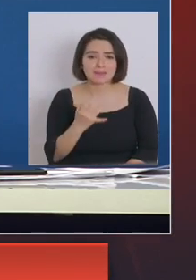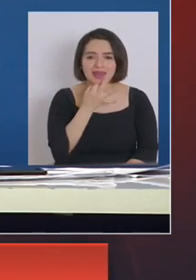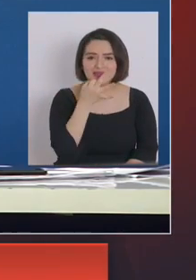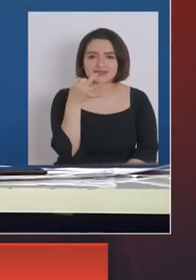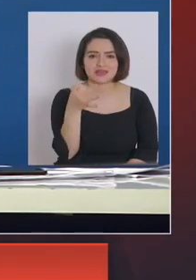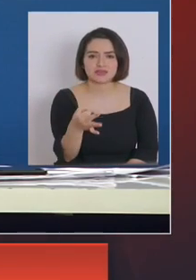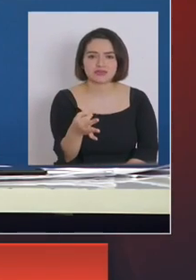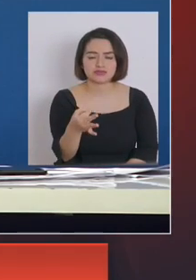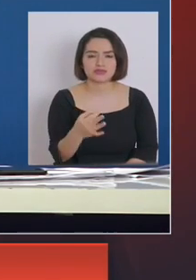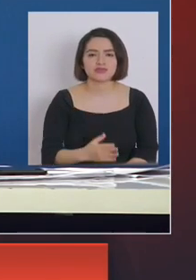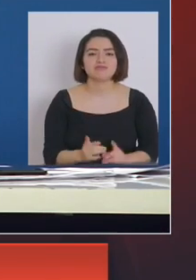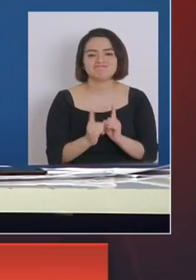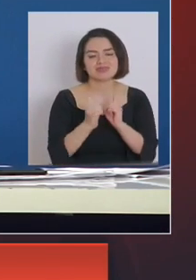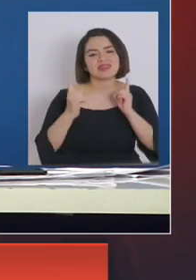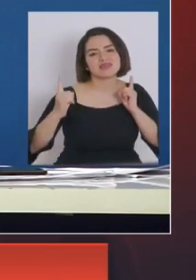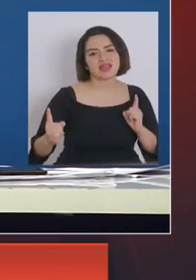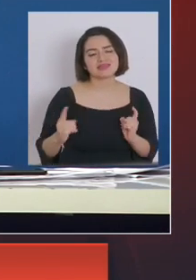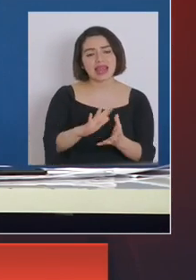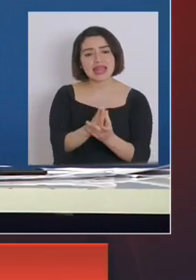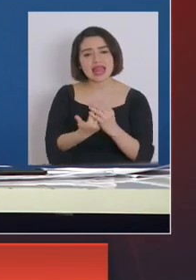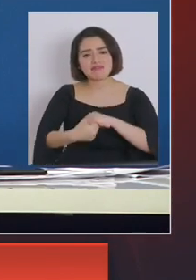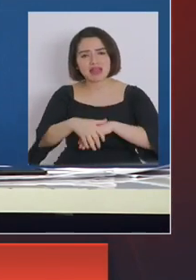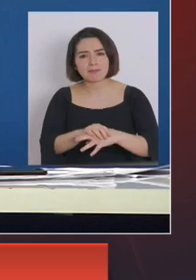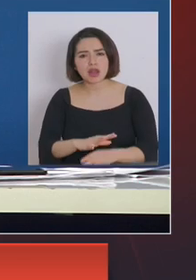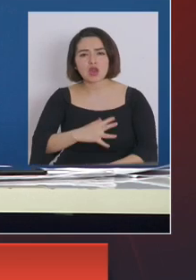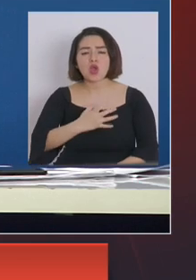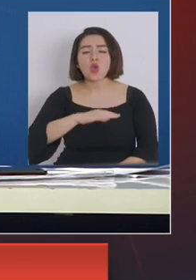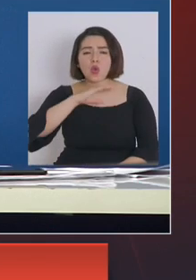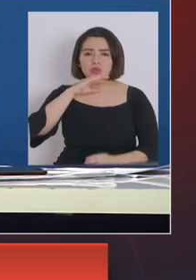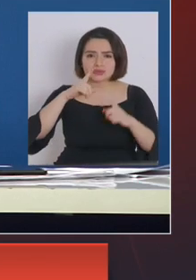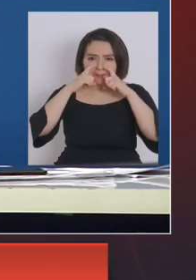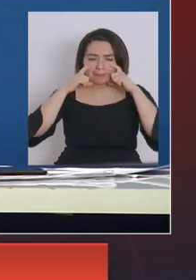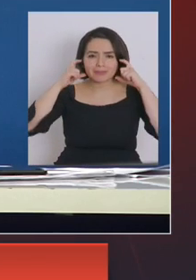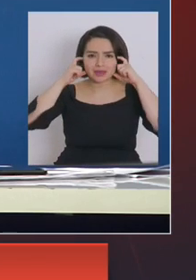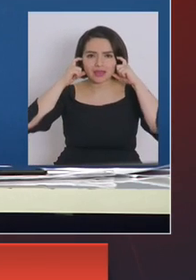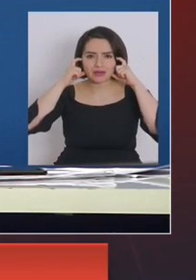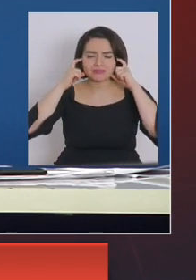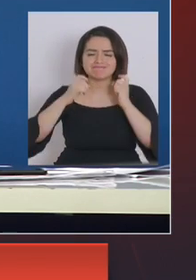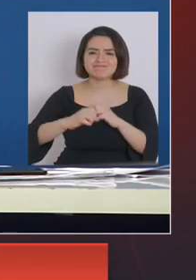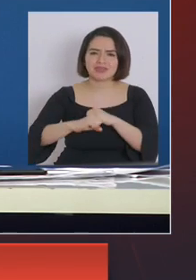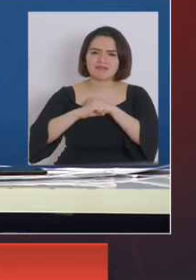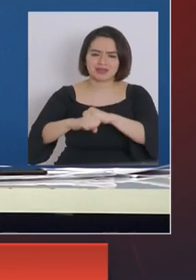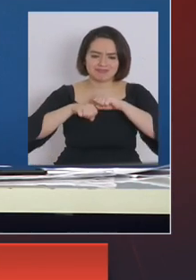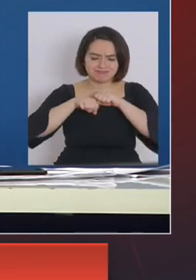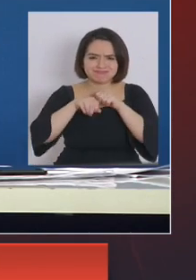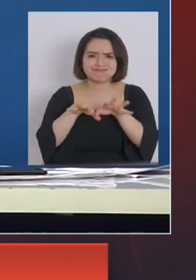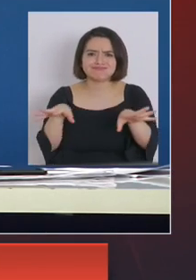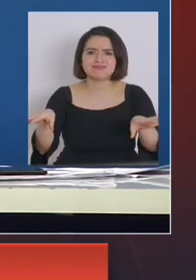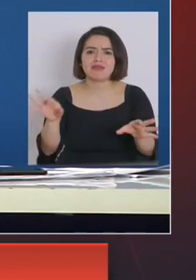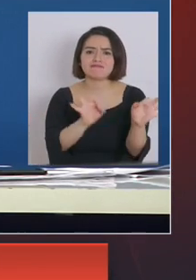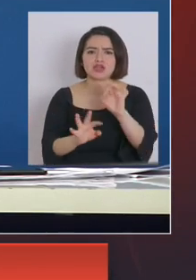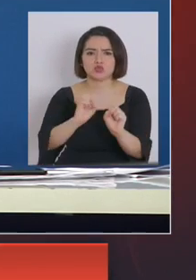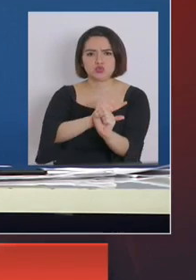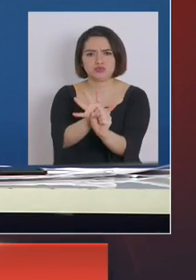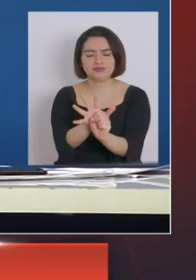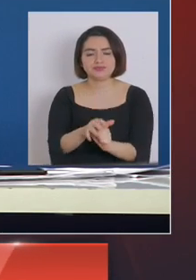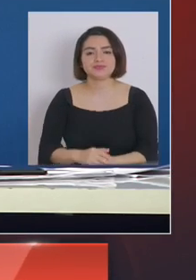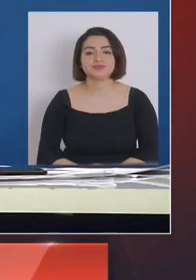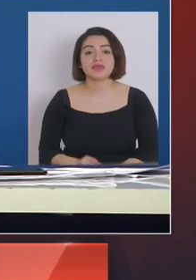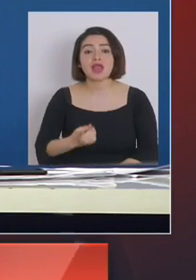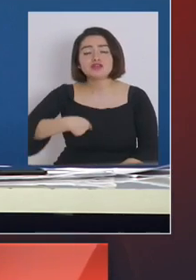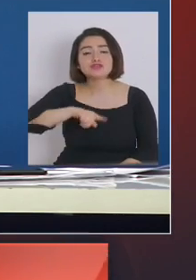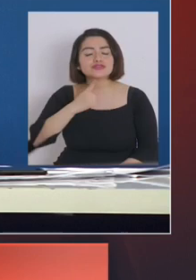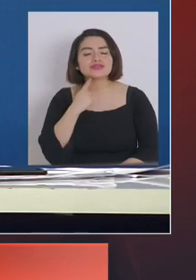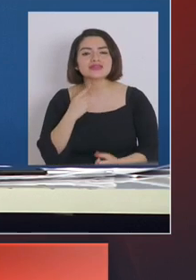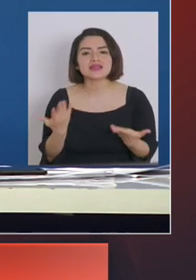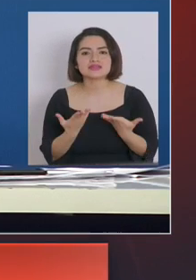mantengan la distancia, lávense las manos, usen mascarilla para evitar la diseminación del virus. A nosotros nos interesa que los